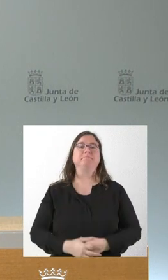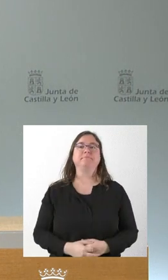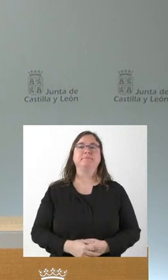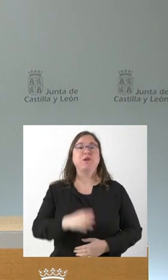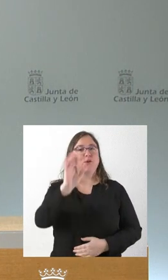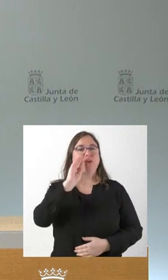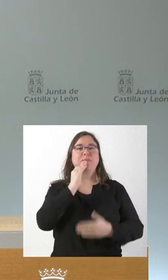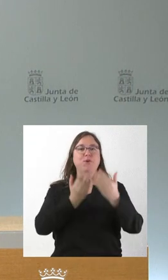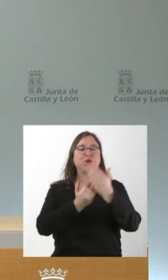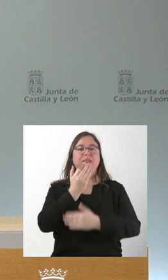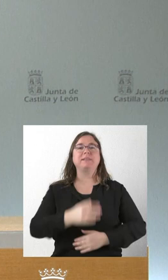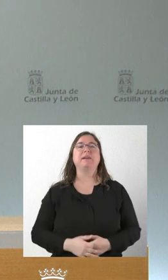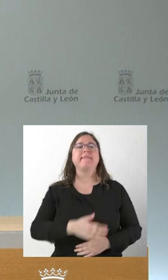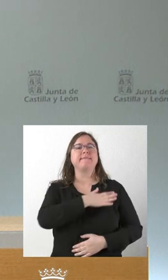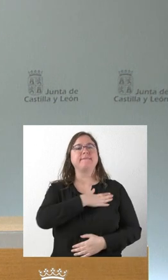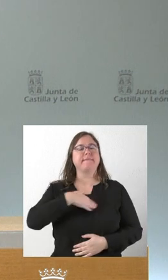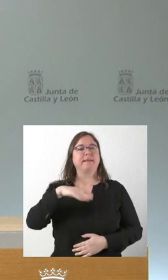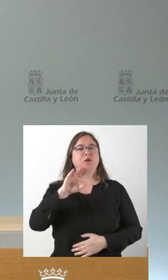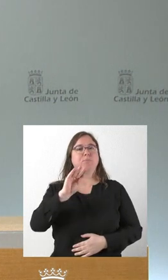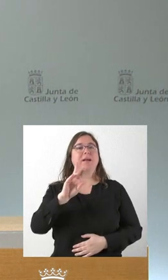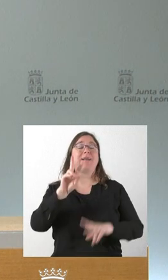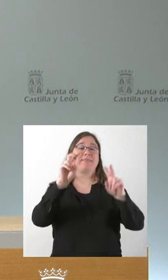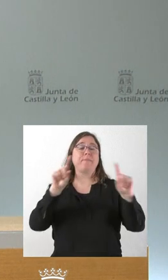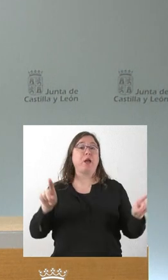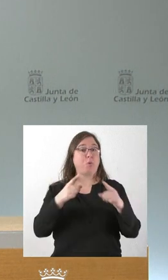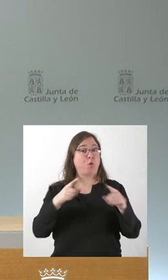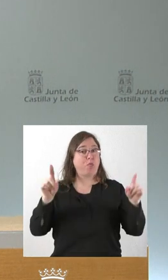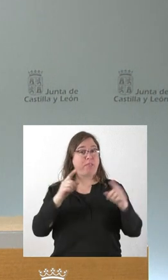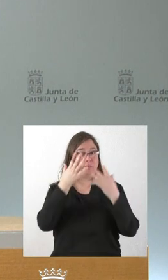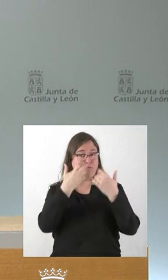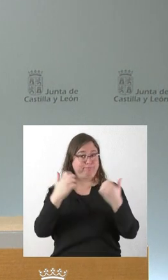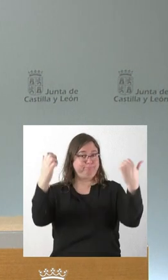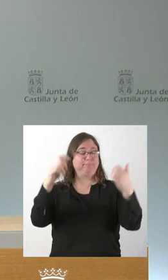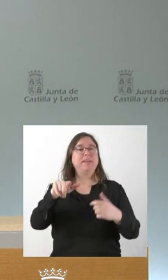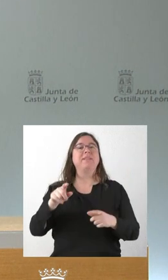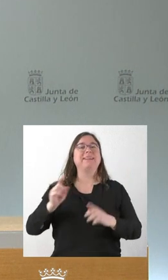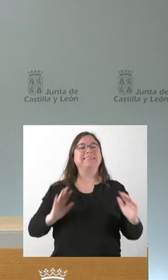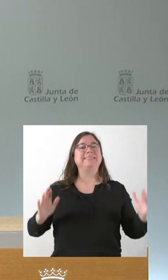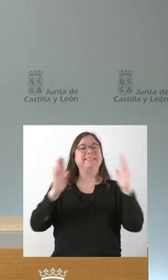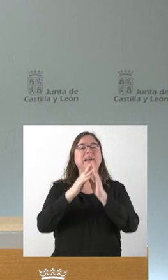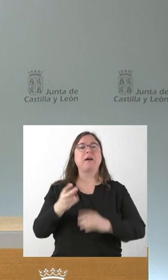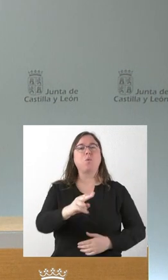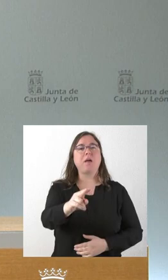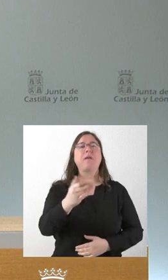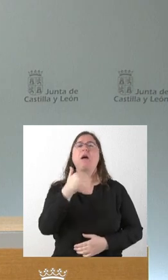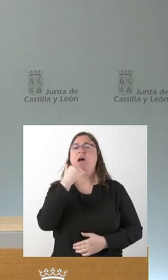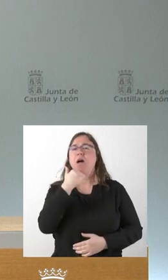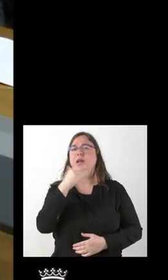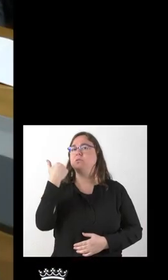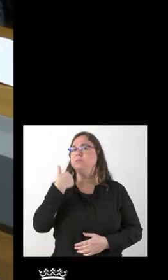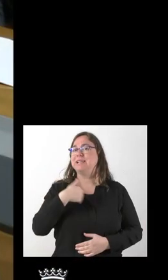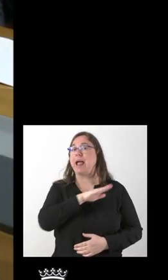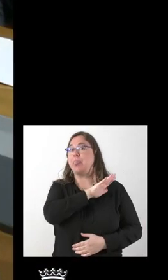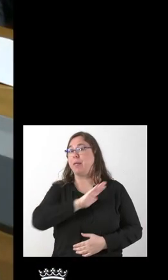buenos días. Yo quería preguntar por el concierto que estaba programado en la Sierra de la Culebra. Se han caído ya de momento tres